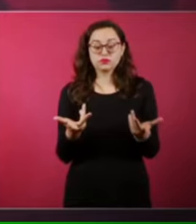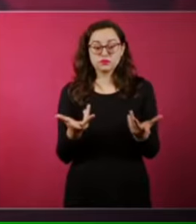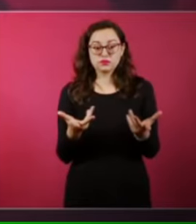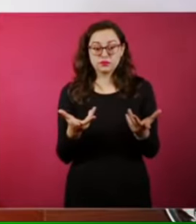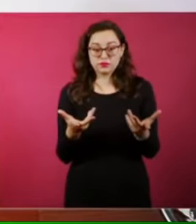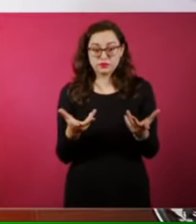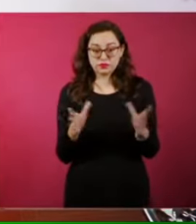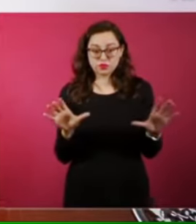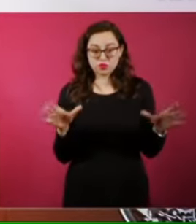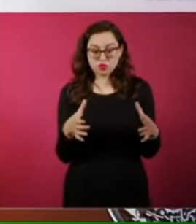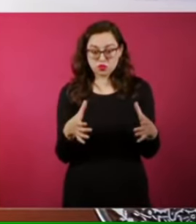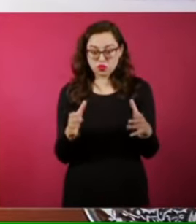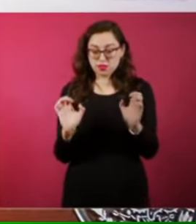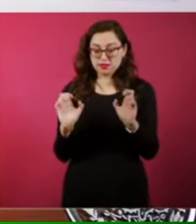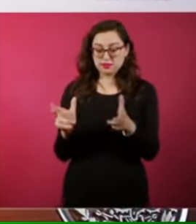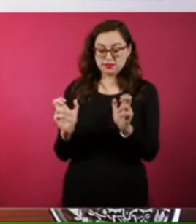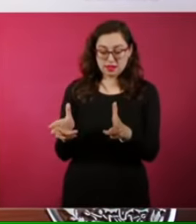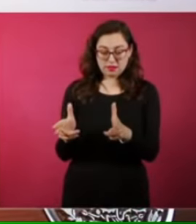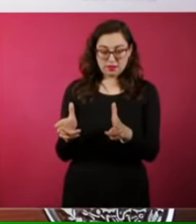de Chiapas,